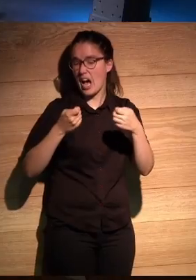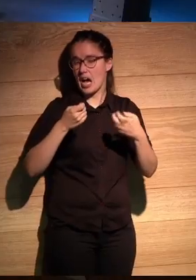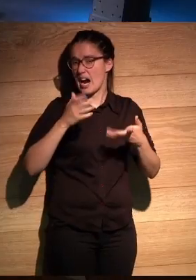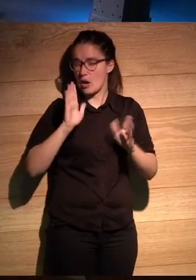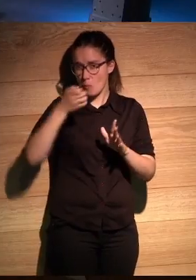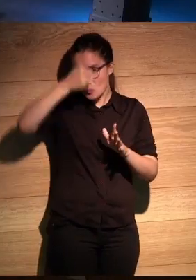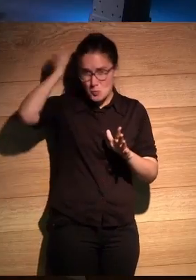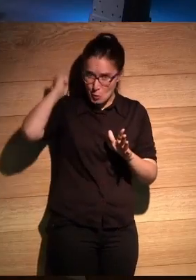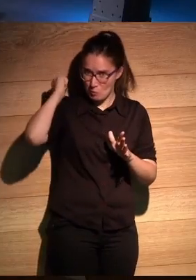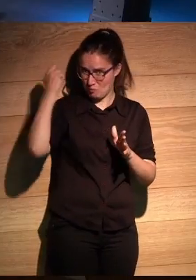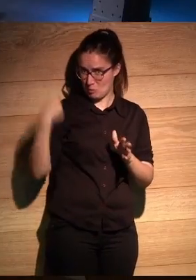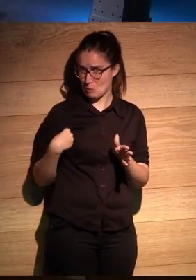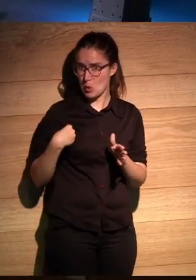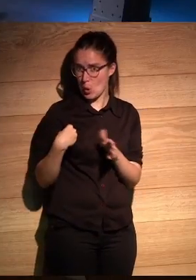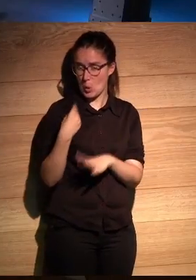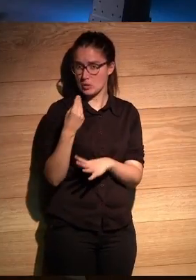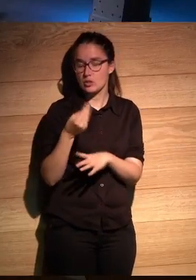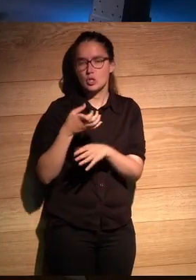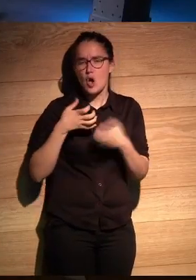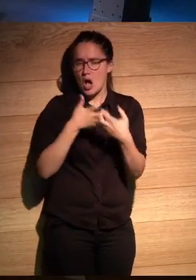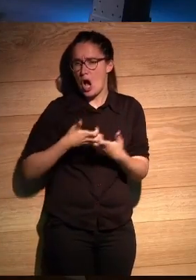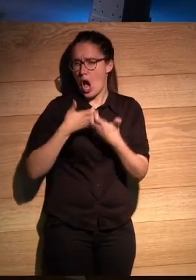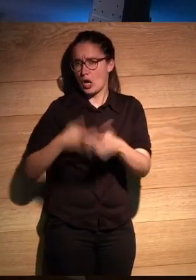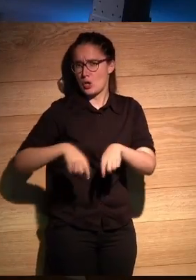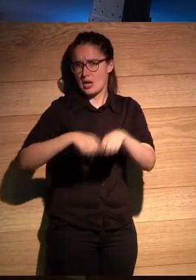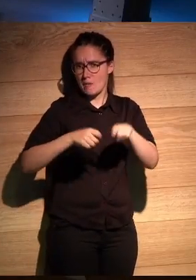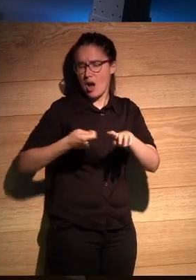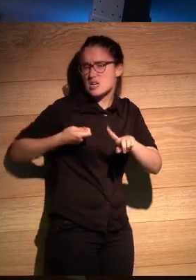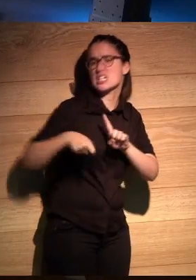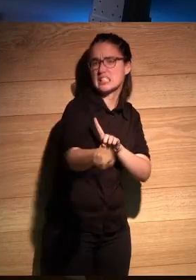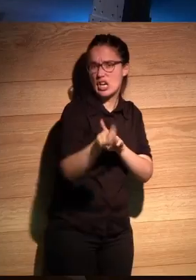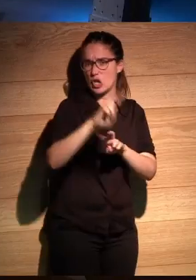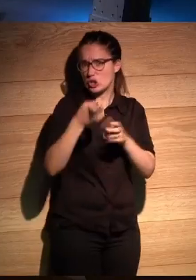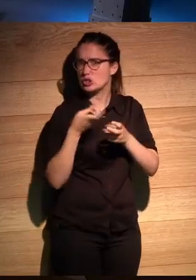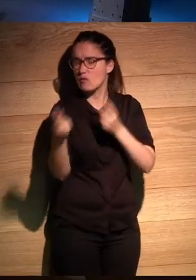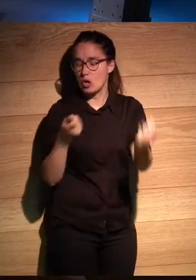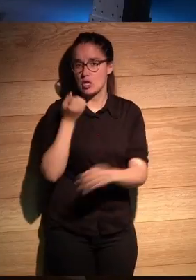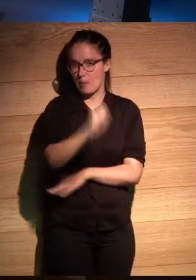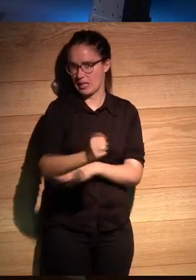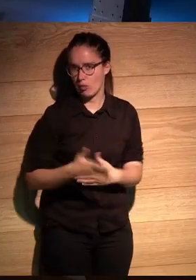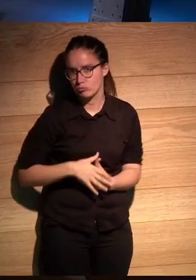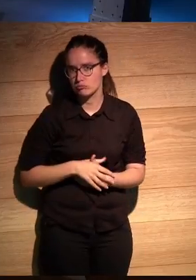skinheads me dice estuvimos forcejeando le quité la navaja a uno se la clavé los otros se fueron y lo maté